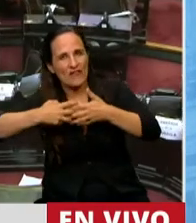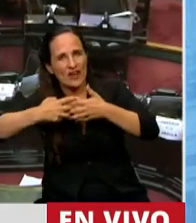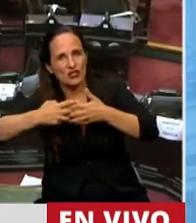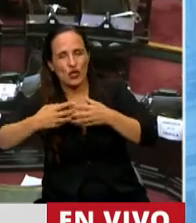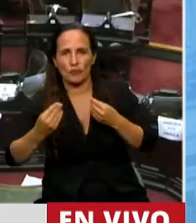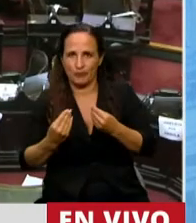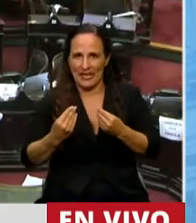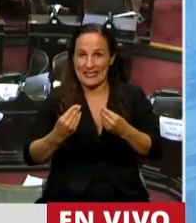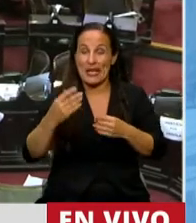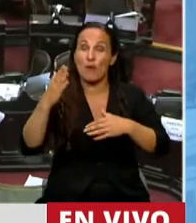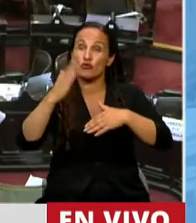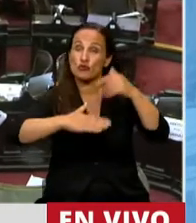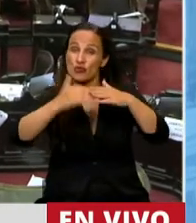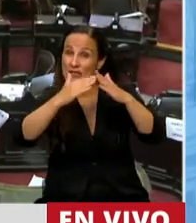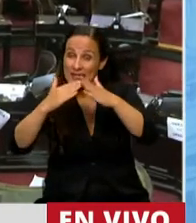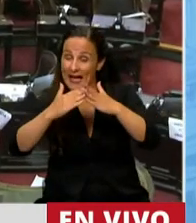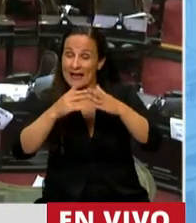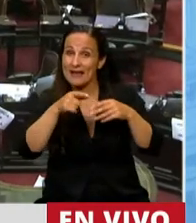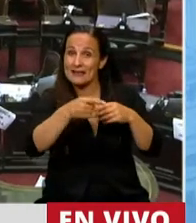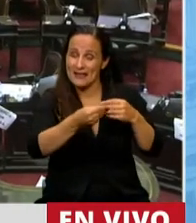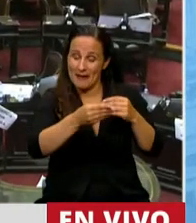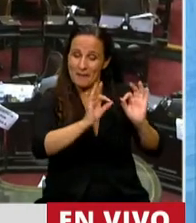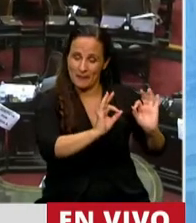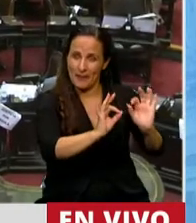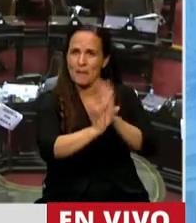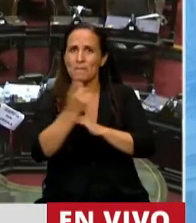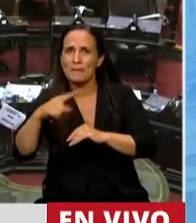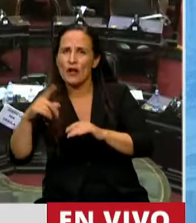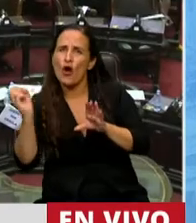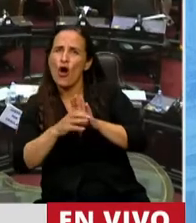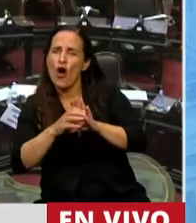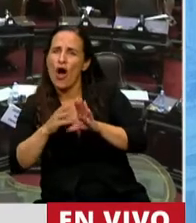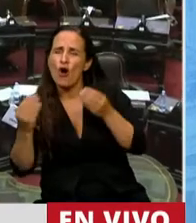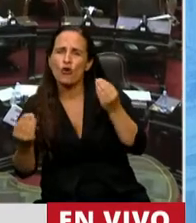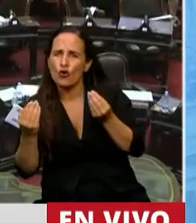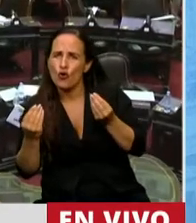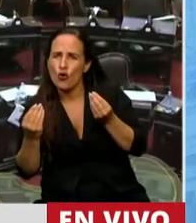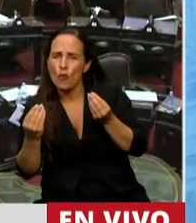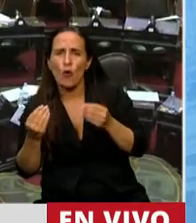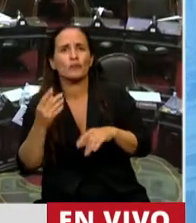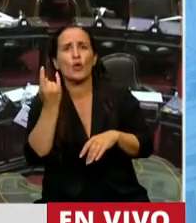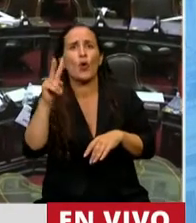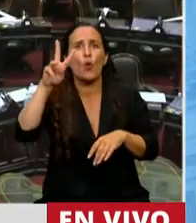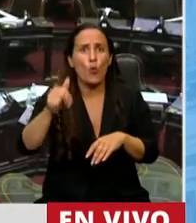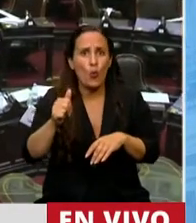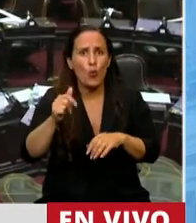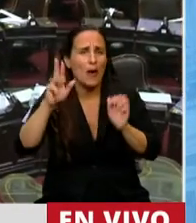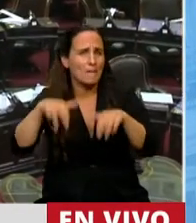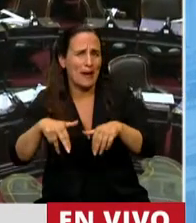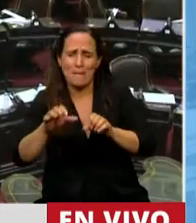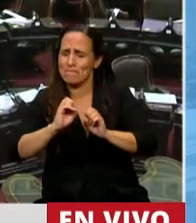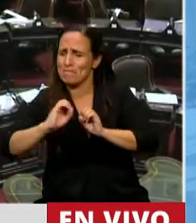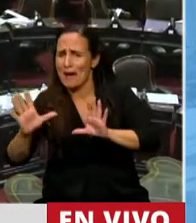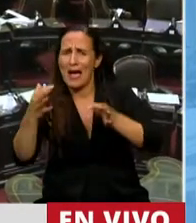construir un instrumento que permita canalizar el ahorro sistemáticamente a la construcción. El UBA puede estar mal diseñado o bien